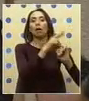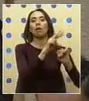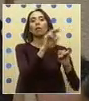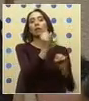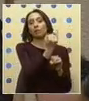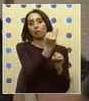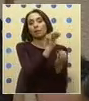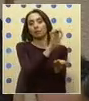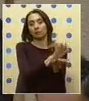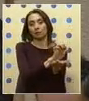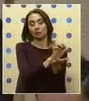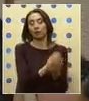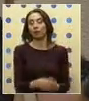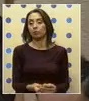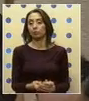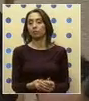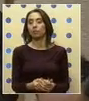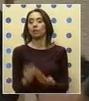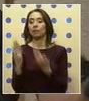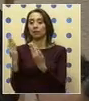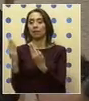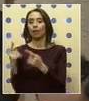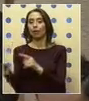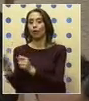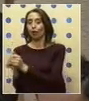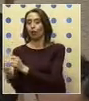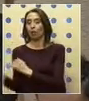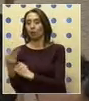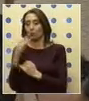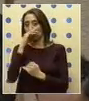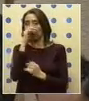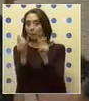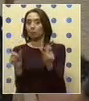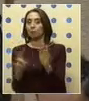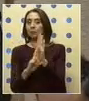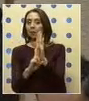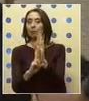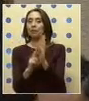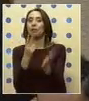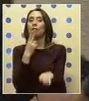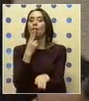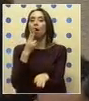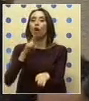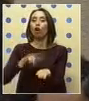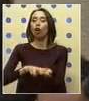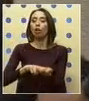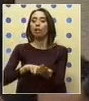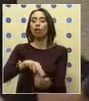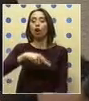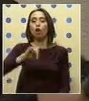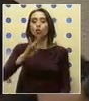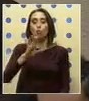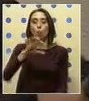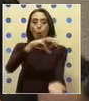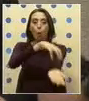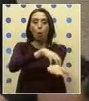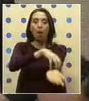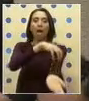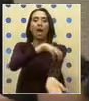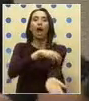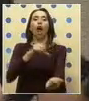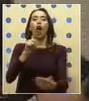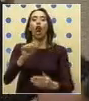Y por eso también quiero saludar, a petición de otros colegas, a los representantes de Correos de Ñuble y Los Ángeles,